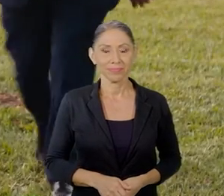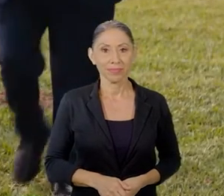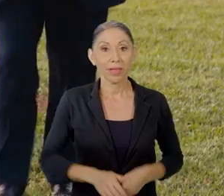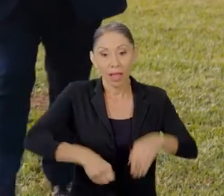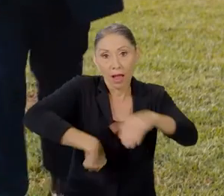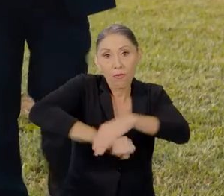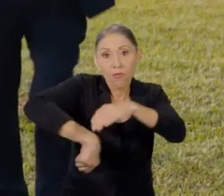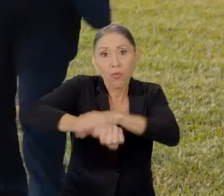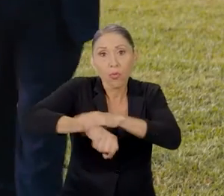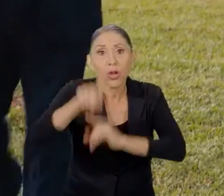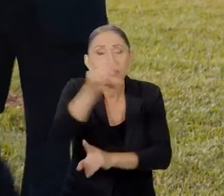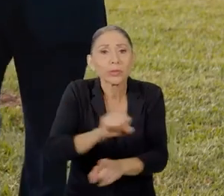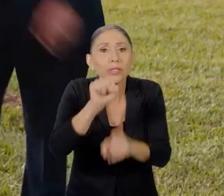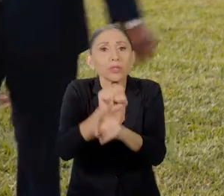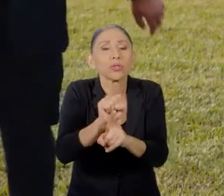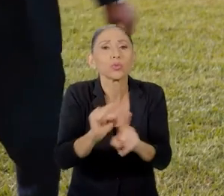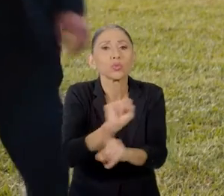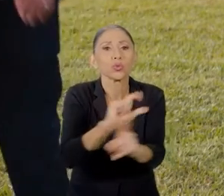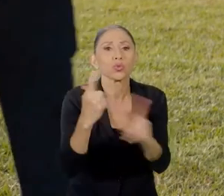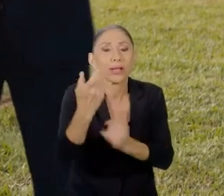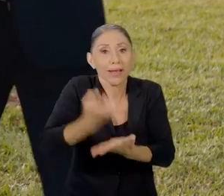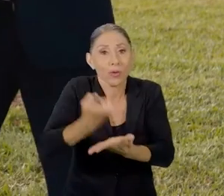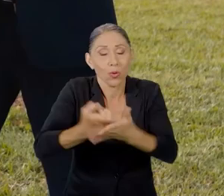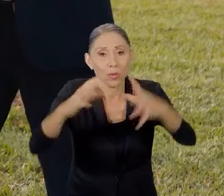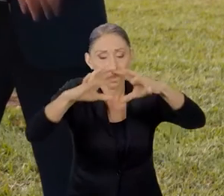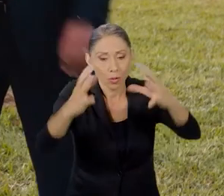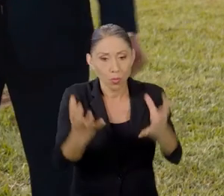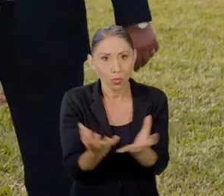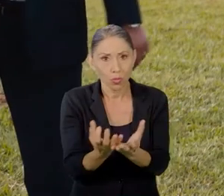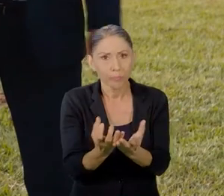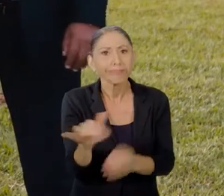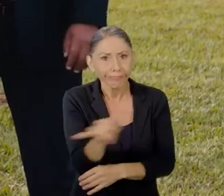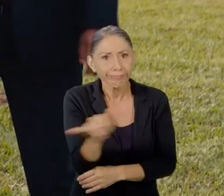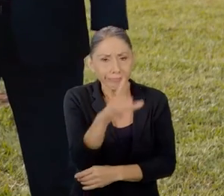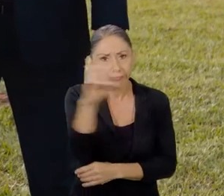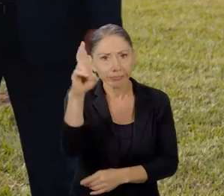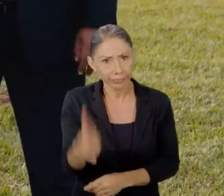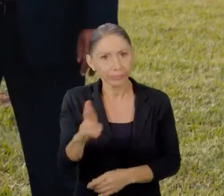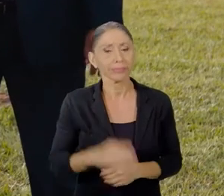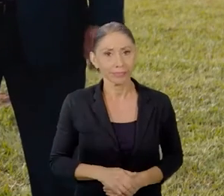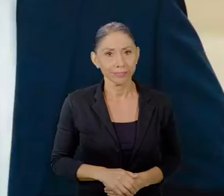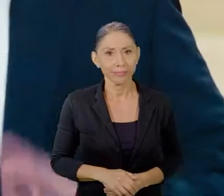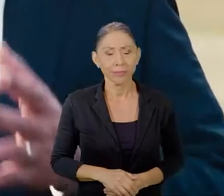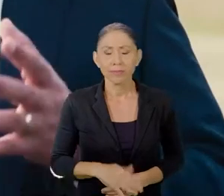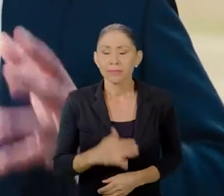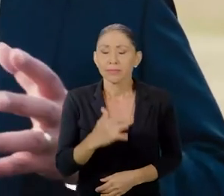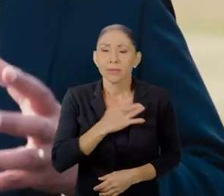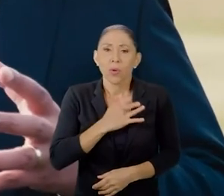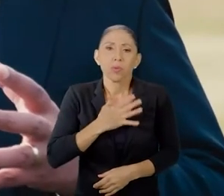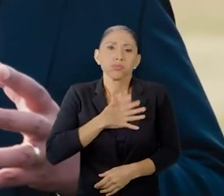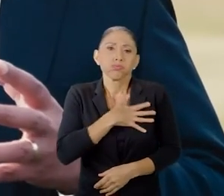El fútbol es un fenómeno social y económico en el mundo. Costa Rica no es la excepción. La